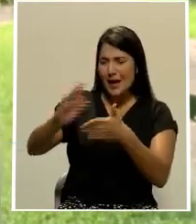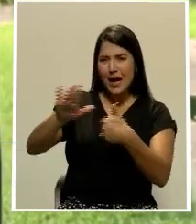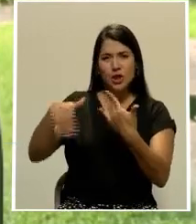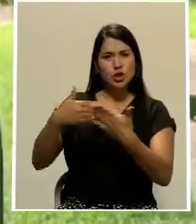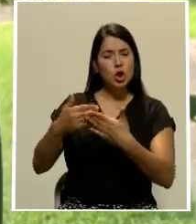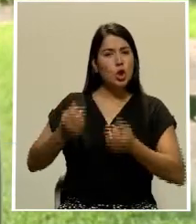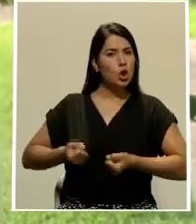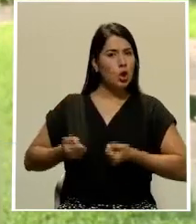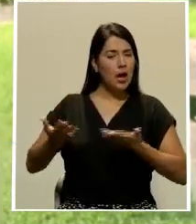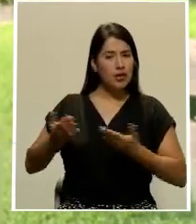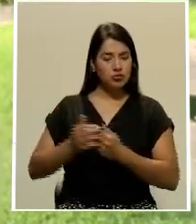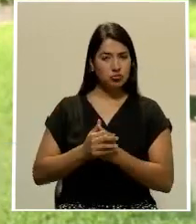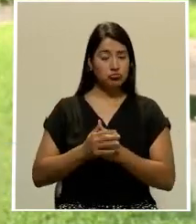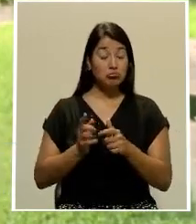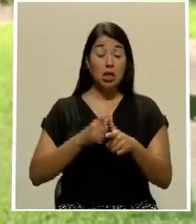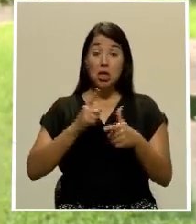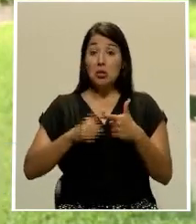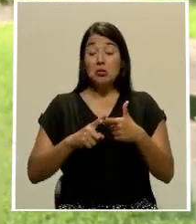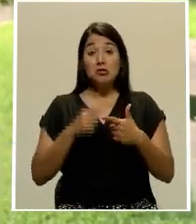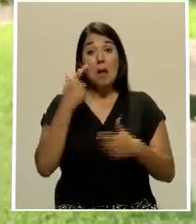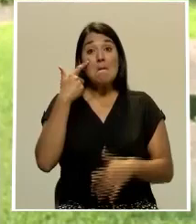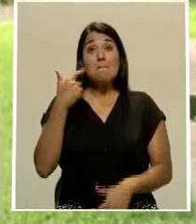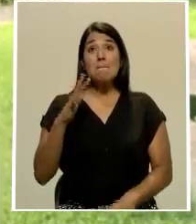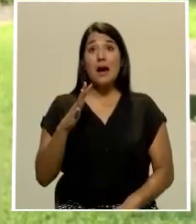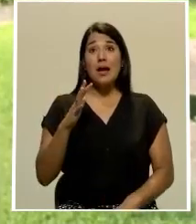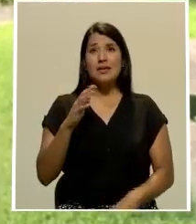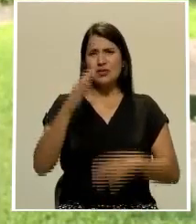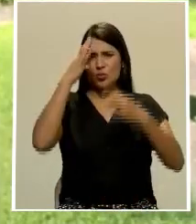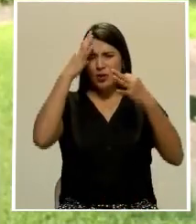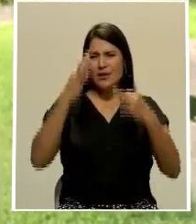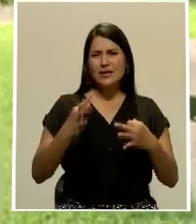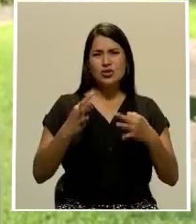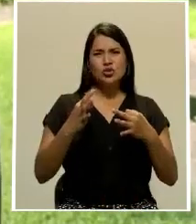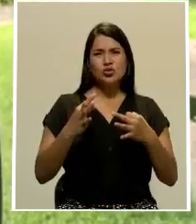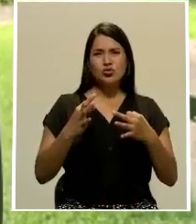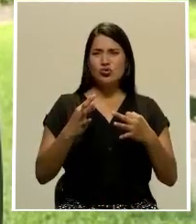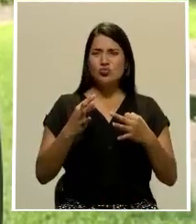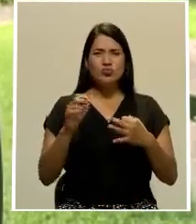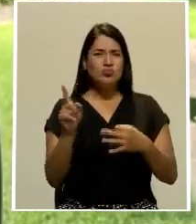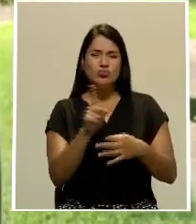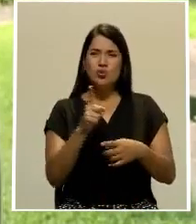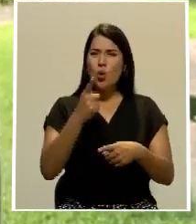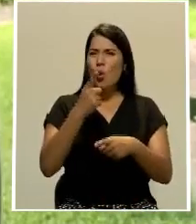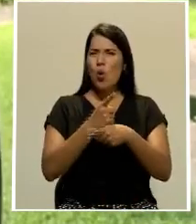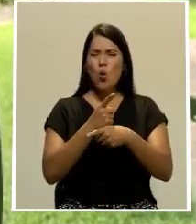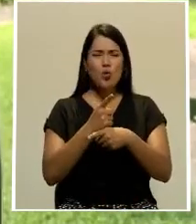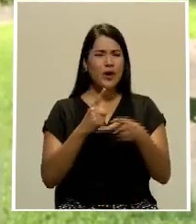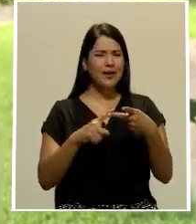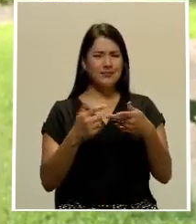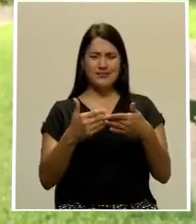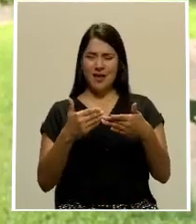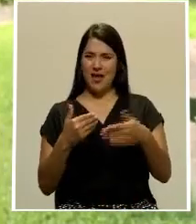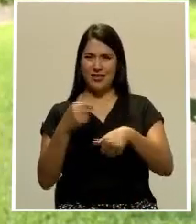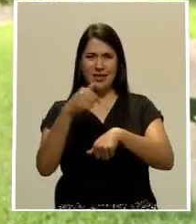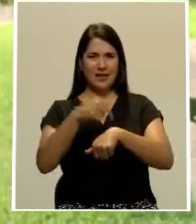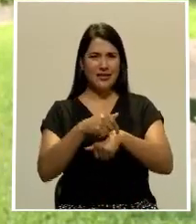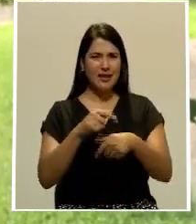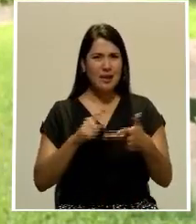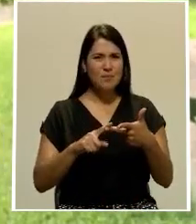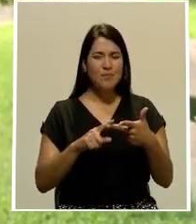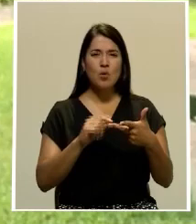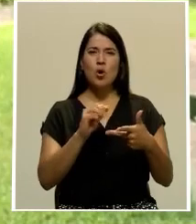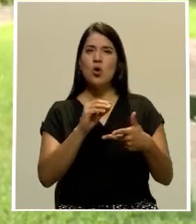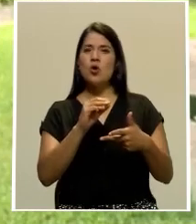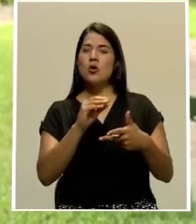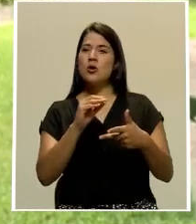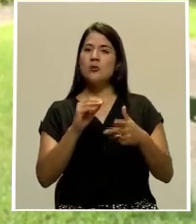De manera que nos parece una decisión muy desafortunada, precipitada y reflexiva